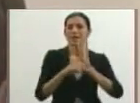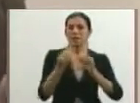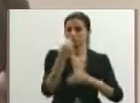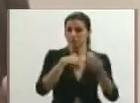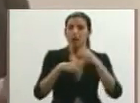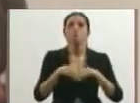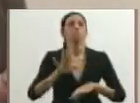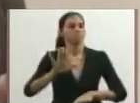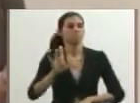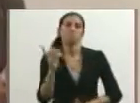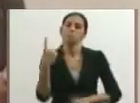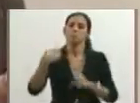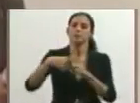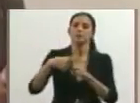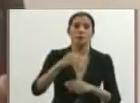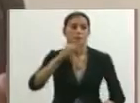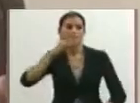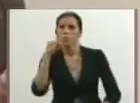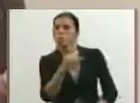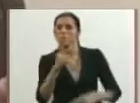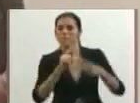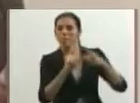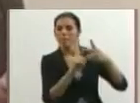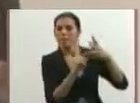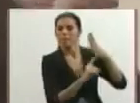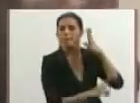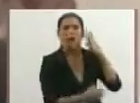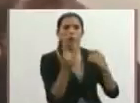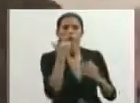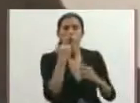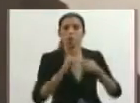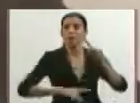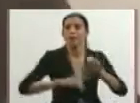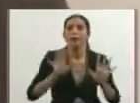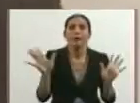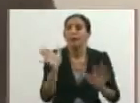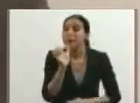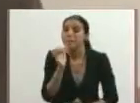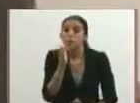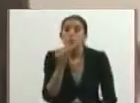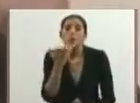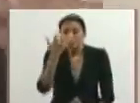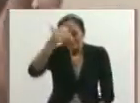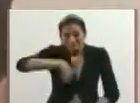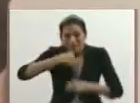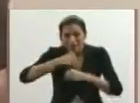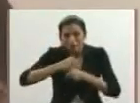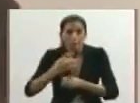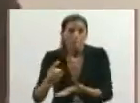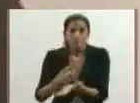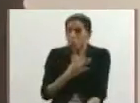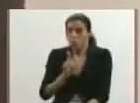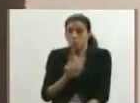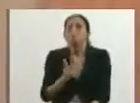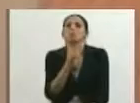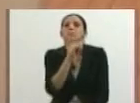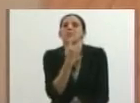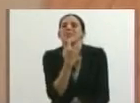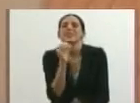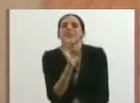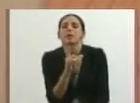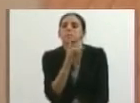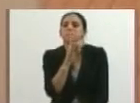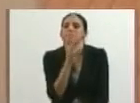¿sabes qué? Ahí están especulando por esto, por esto y por esto. Si no es ahí el despido, no lo dice. Entonces, por eso es que... Se convierten en